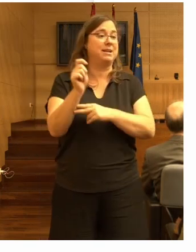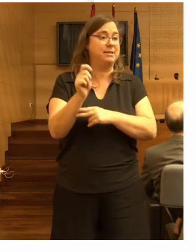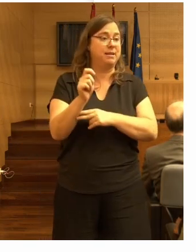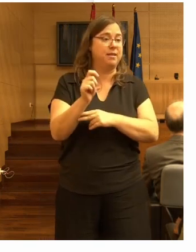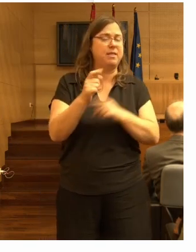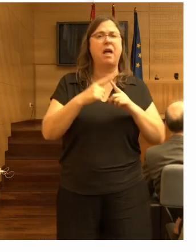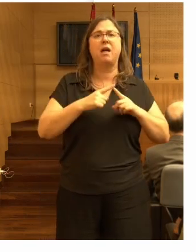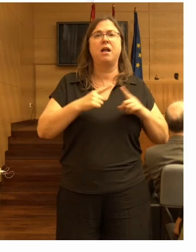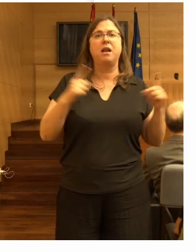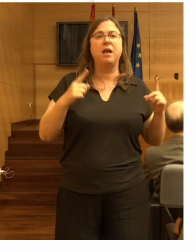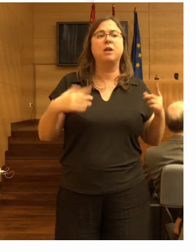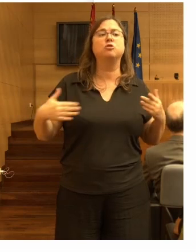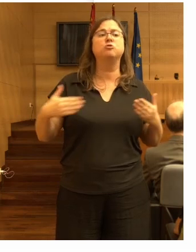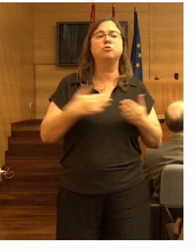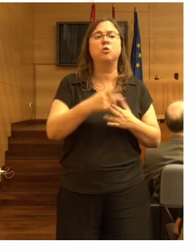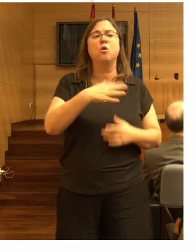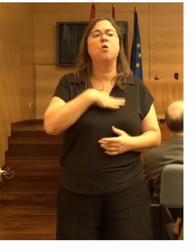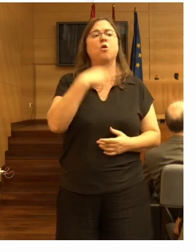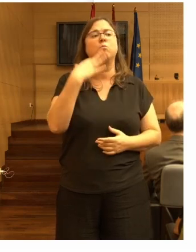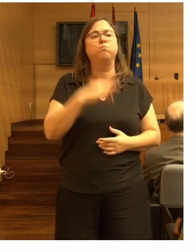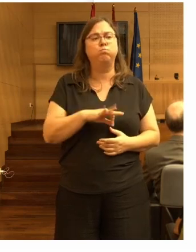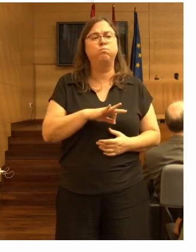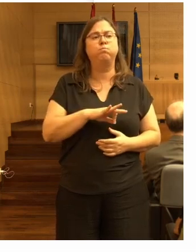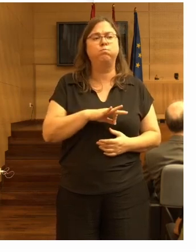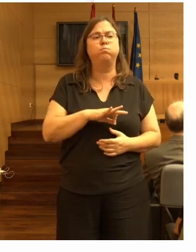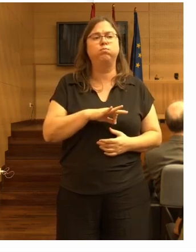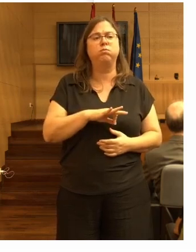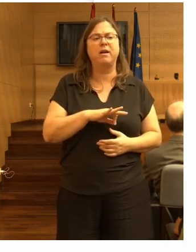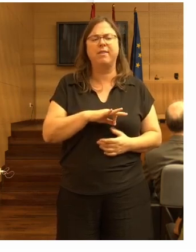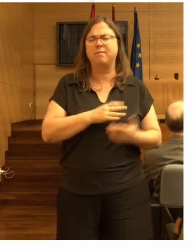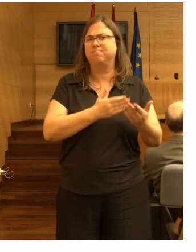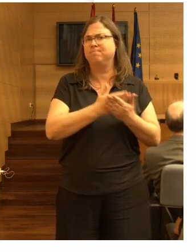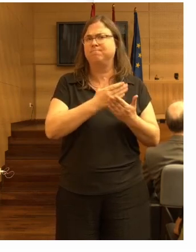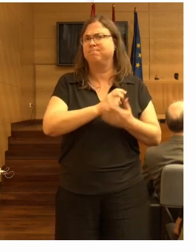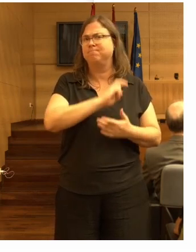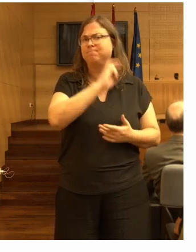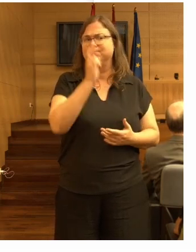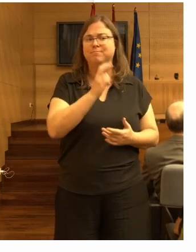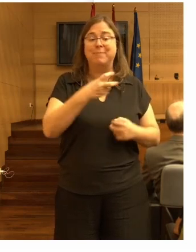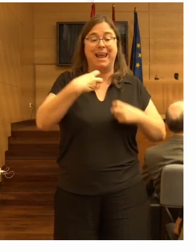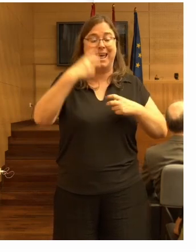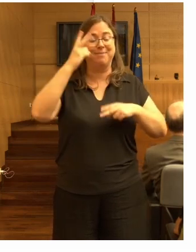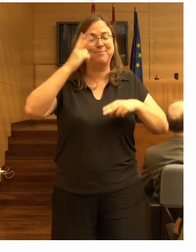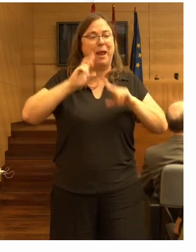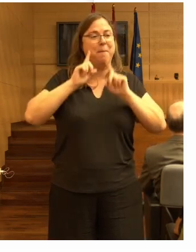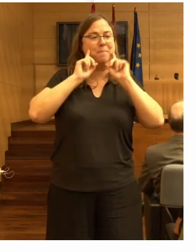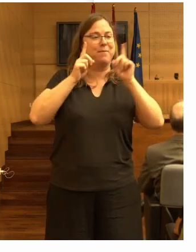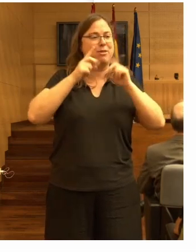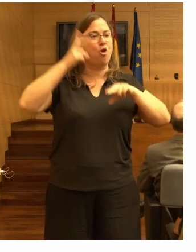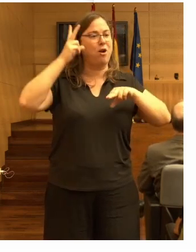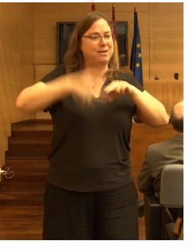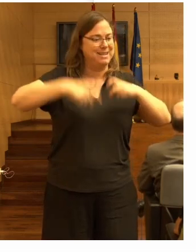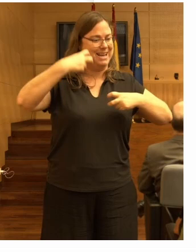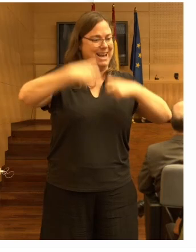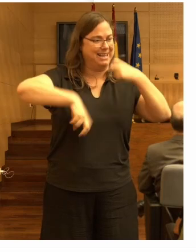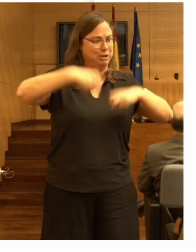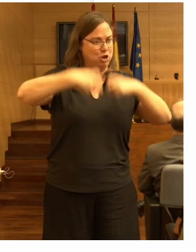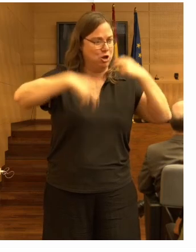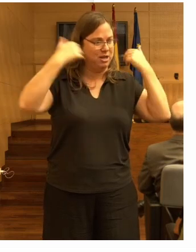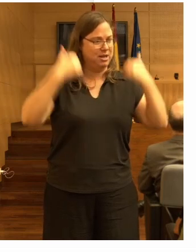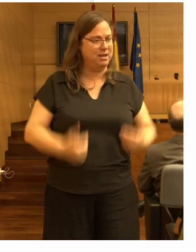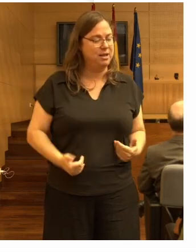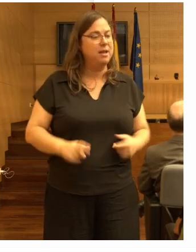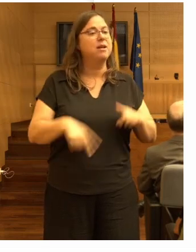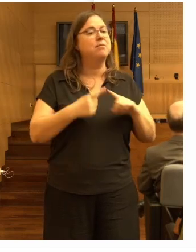largo plazo todo esto puede tener muchísimas consecuencias no solo en la prevención de lesiones físicas sino también en la reducción de los